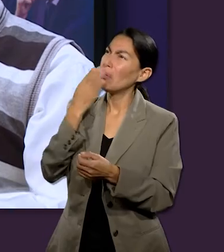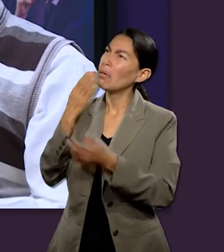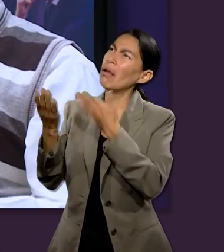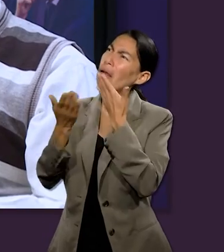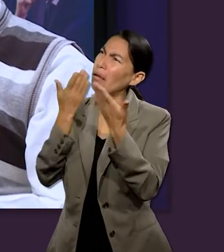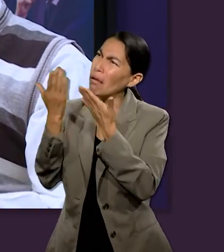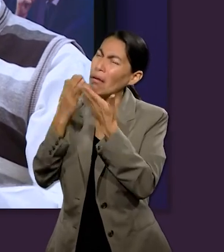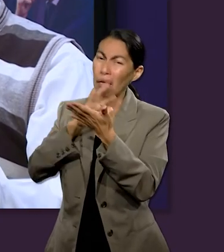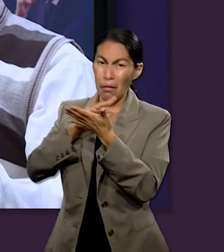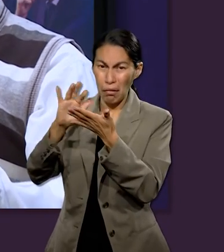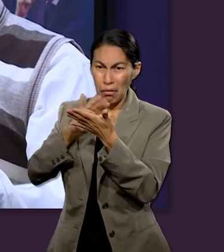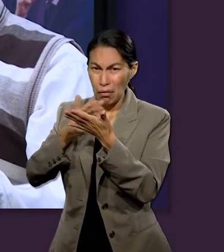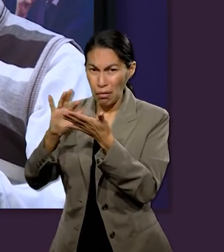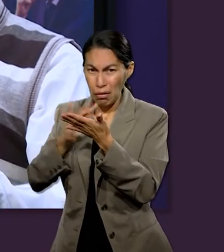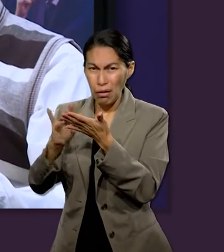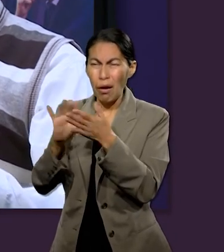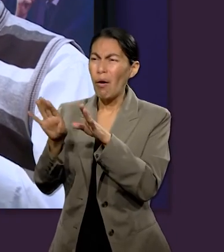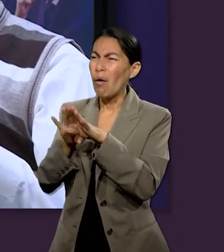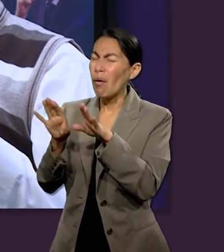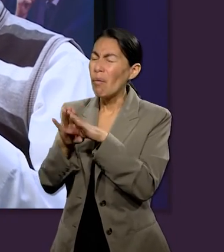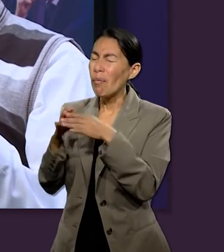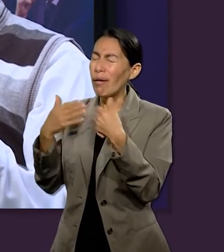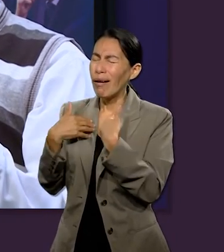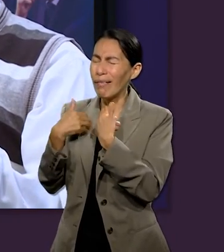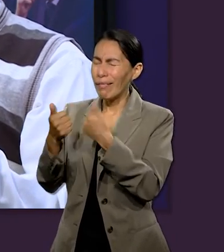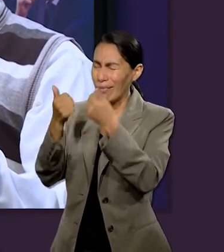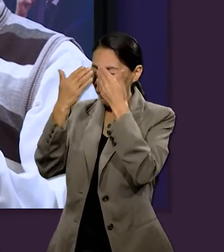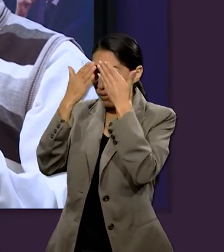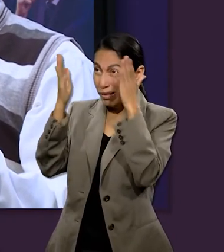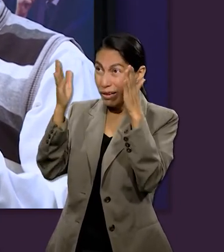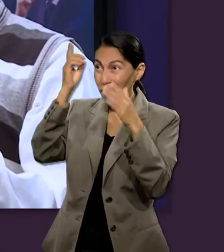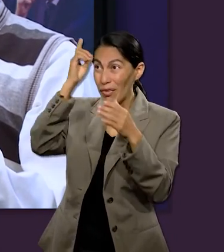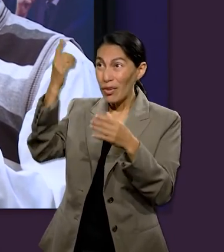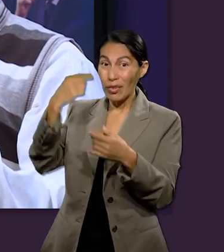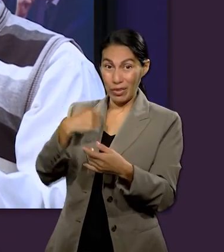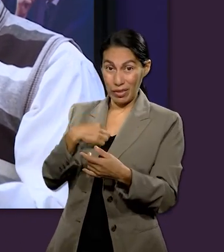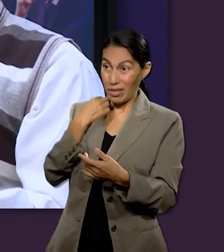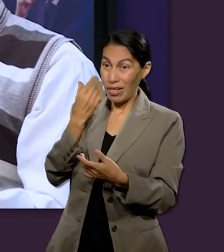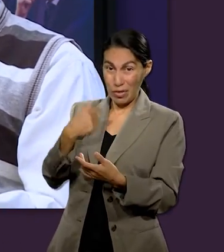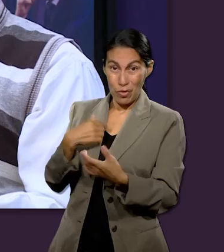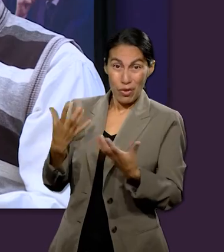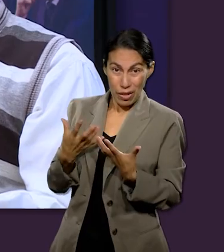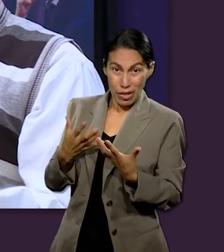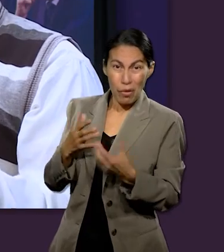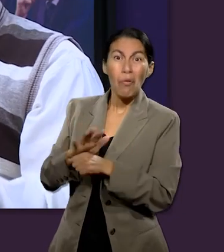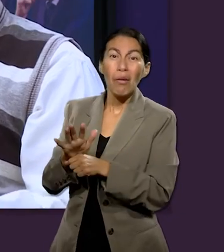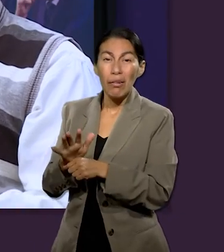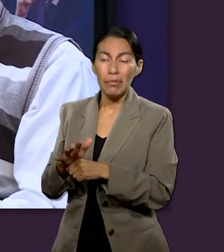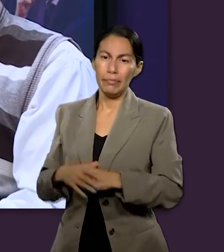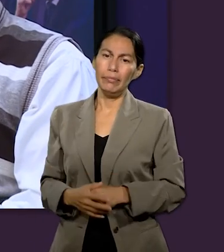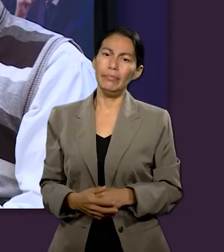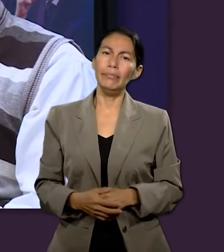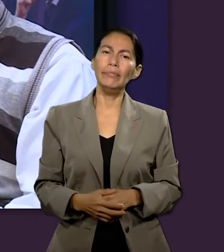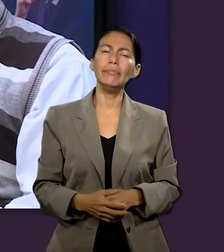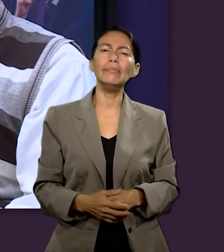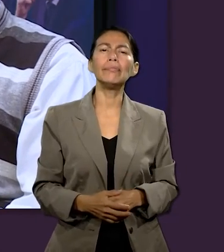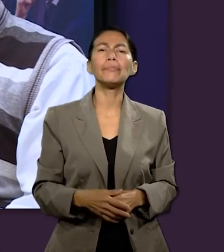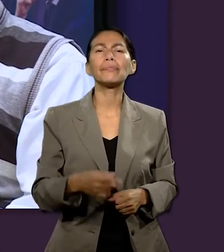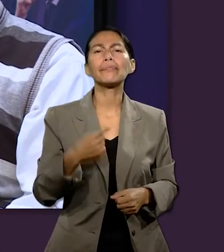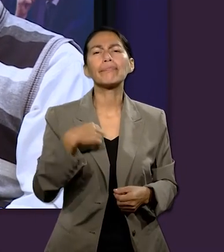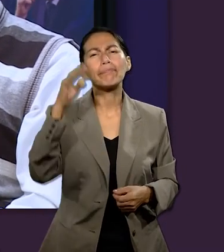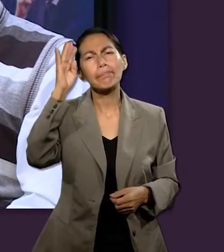a la Biblia intentar leer de ahí mismo para saber qué es lo que Dios espera de mí